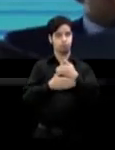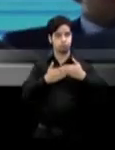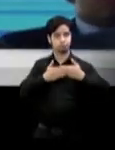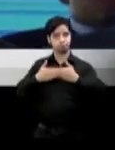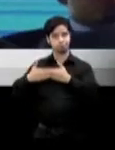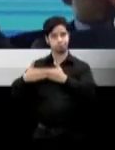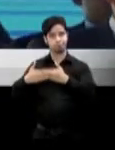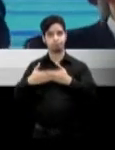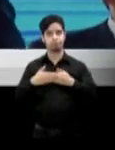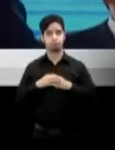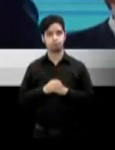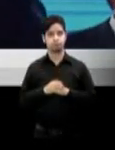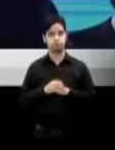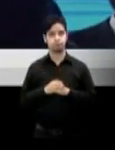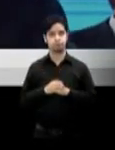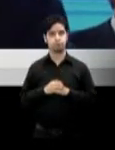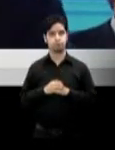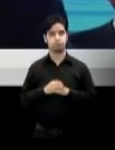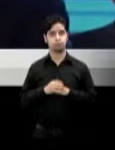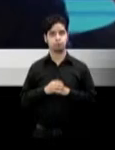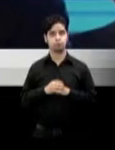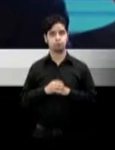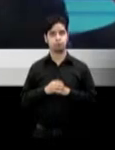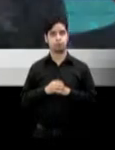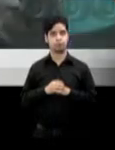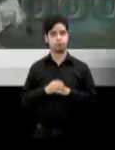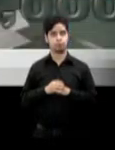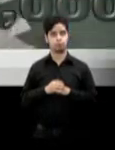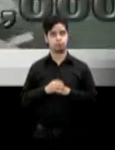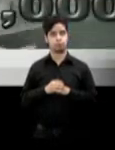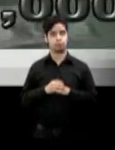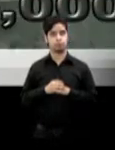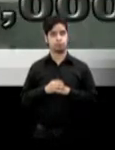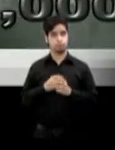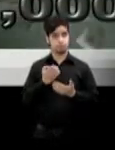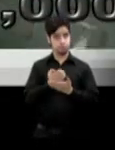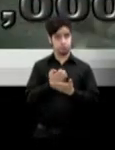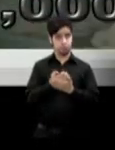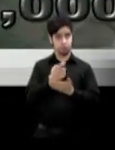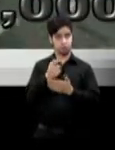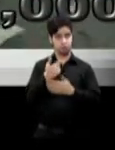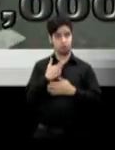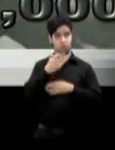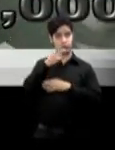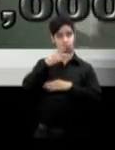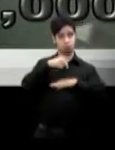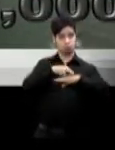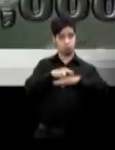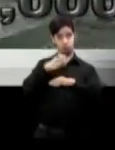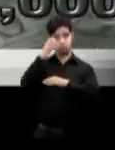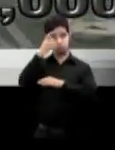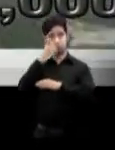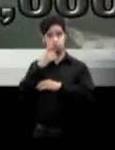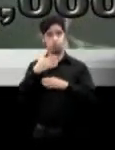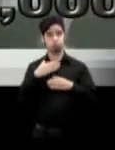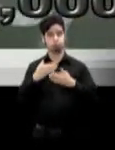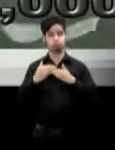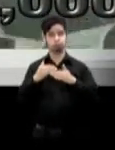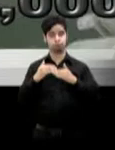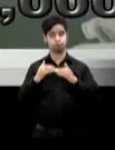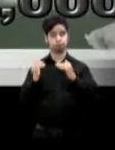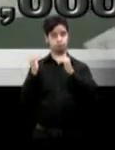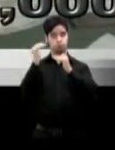actividad económica entre República Dominicana y Puerto Rico era de unos 1.037 millones. En el 2014, 1.400